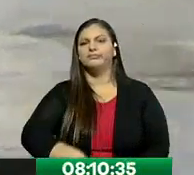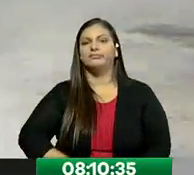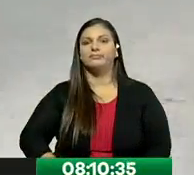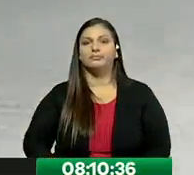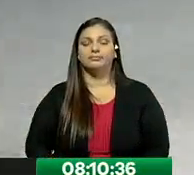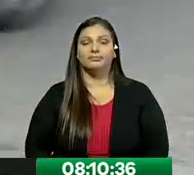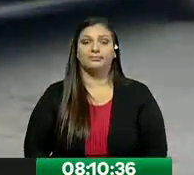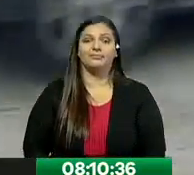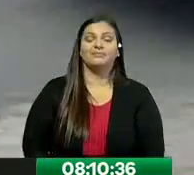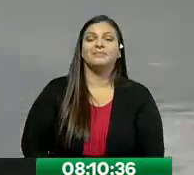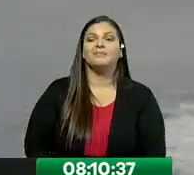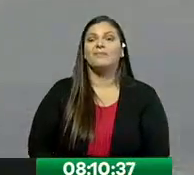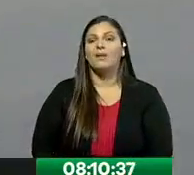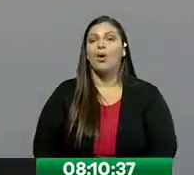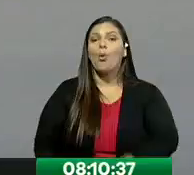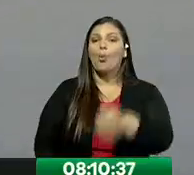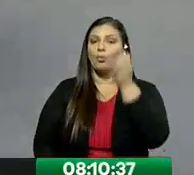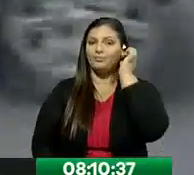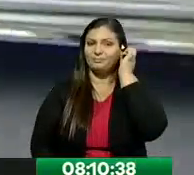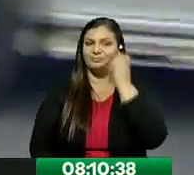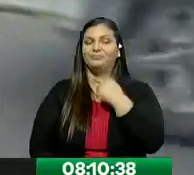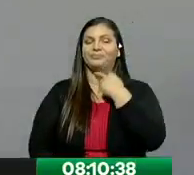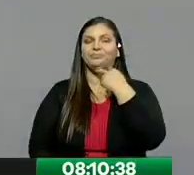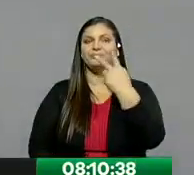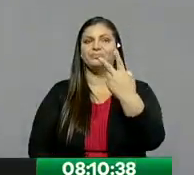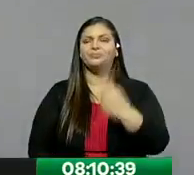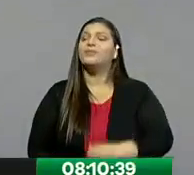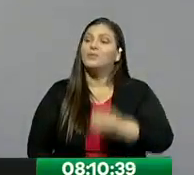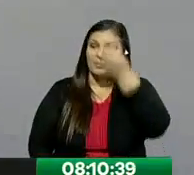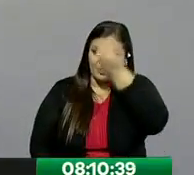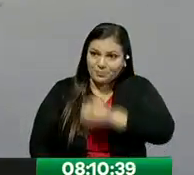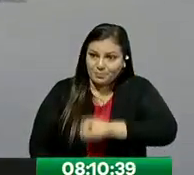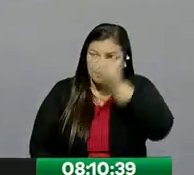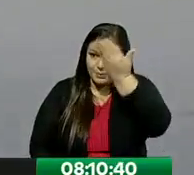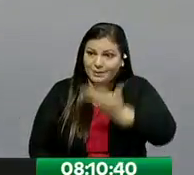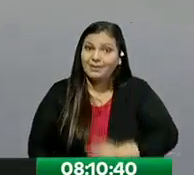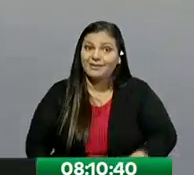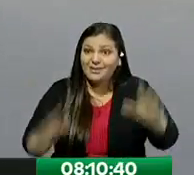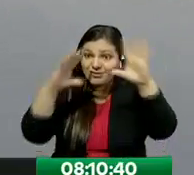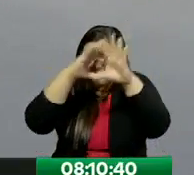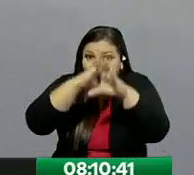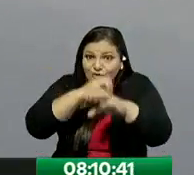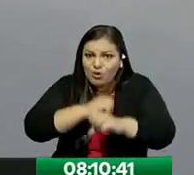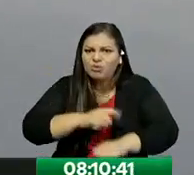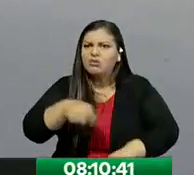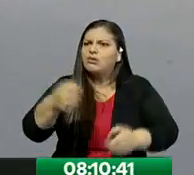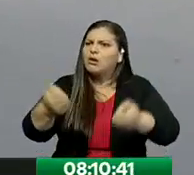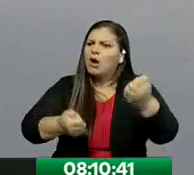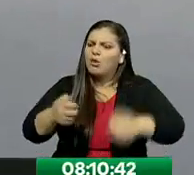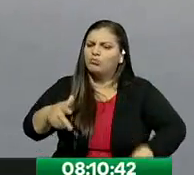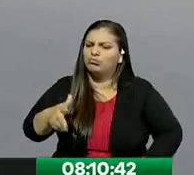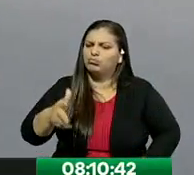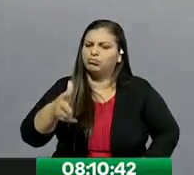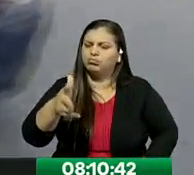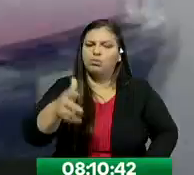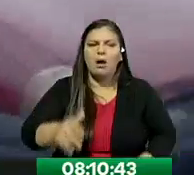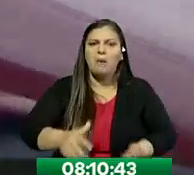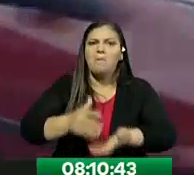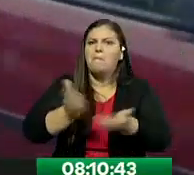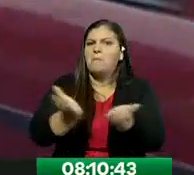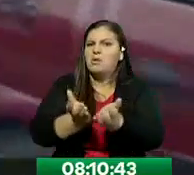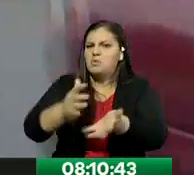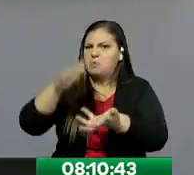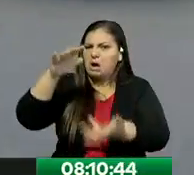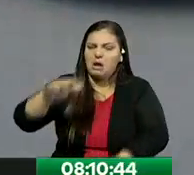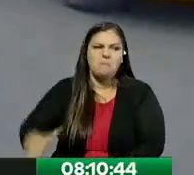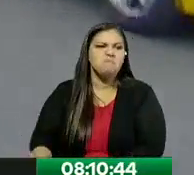buenos días. Sí, la verdad está presto para que la gente bote basura, venga en la noche en carro y deje botando la basura. Eso es verdad. Entonces hay que